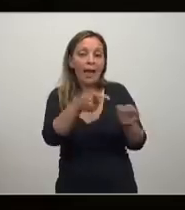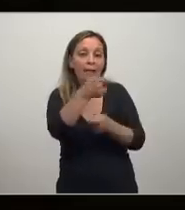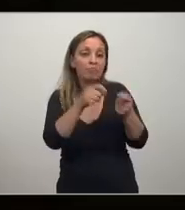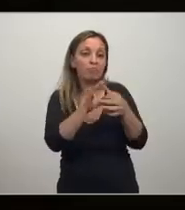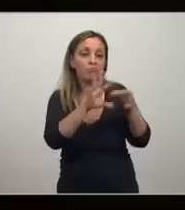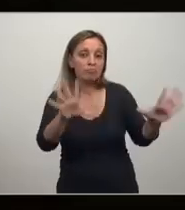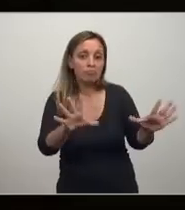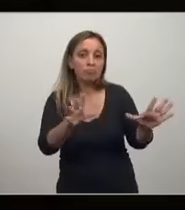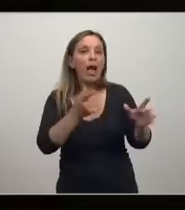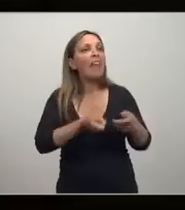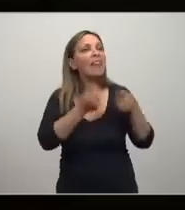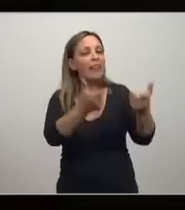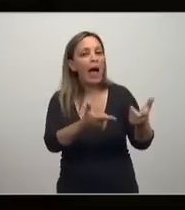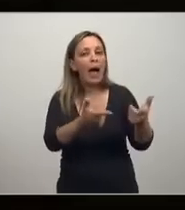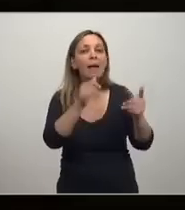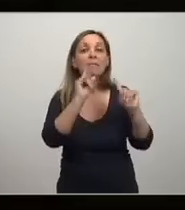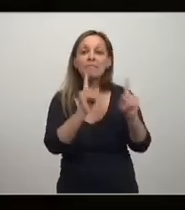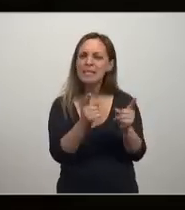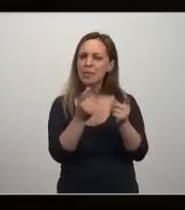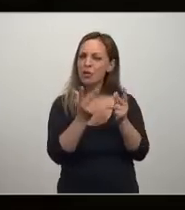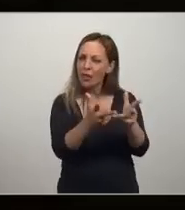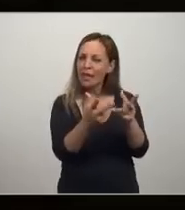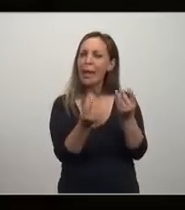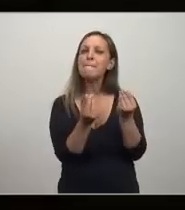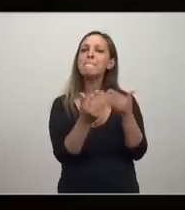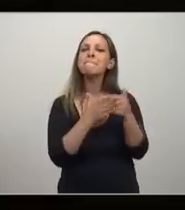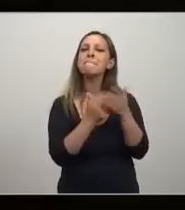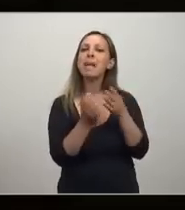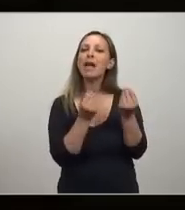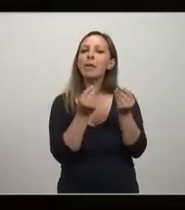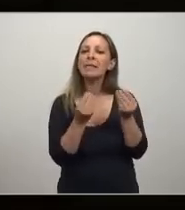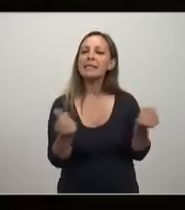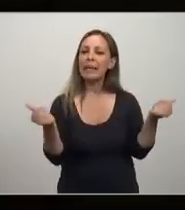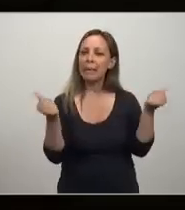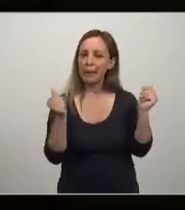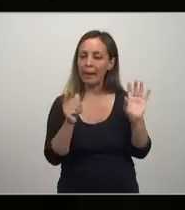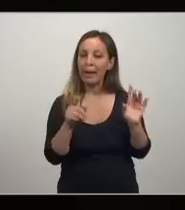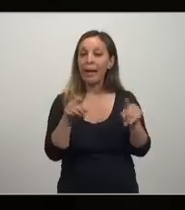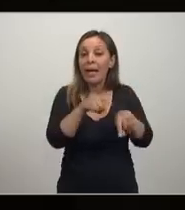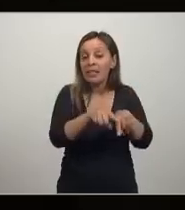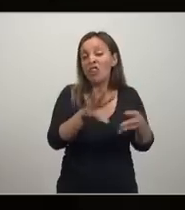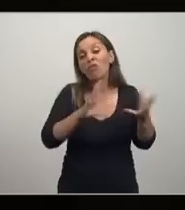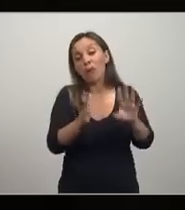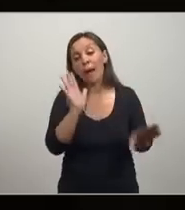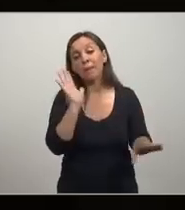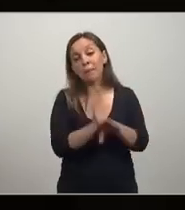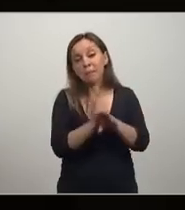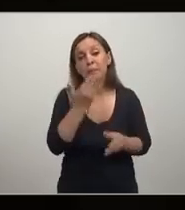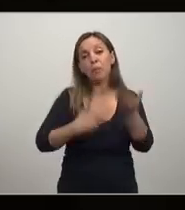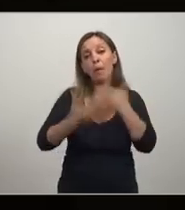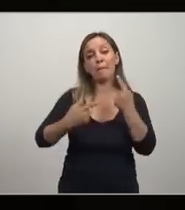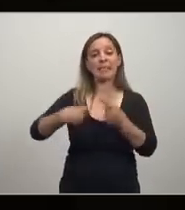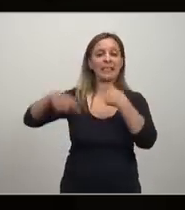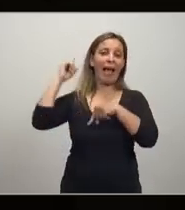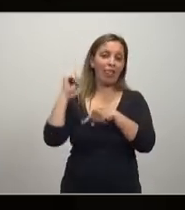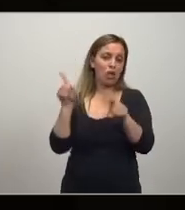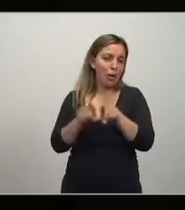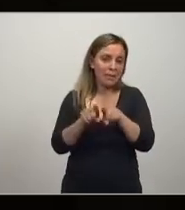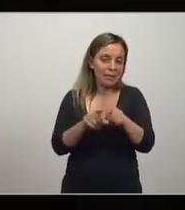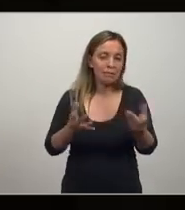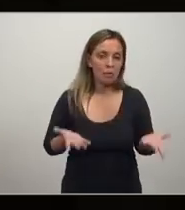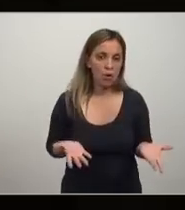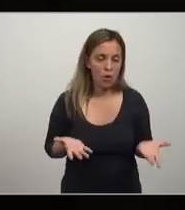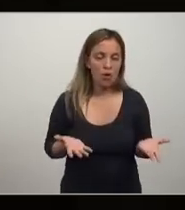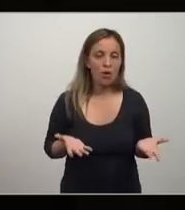libre nos lleva a la famosa mano invisible de Anna Smith. En esencia, esto era volver al pasado, con nuevas técnicas pero volver al